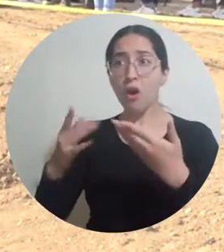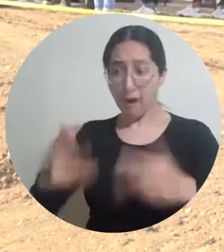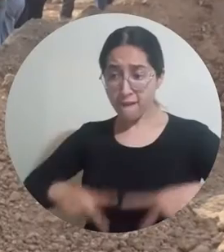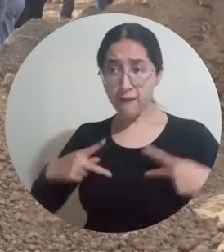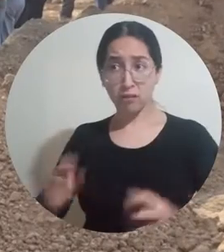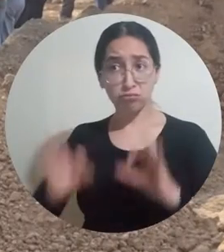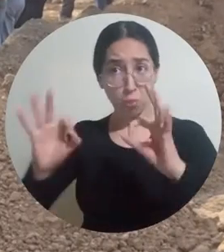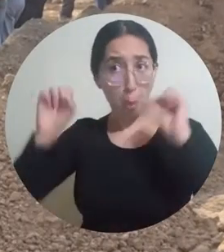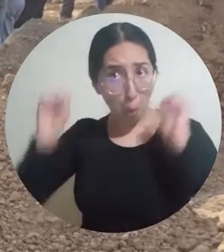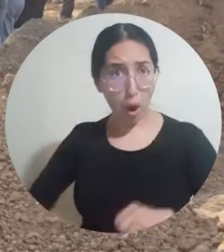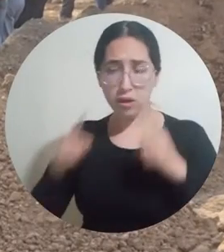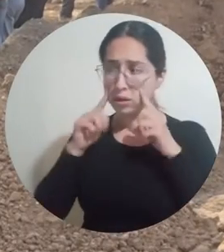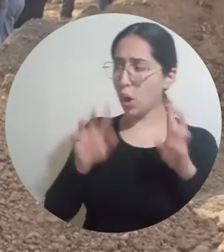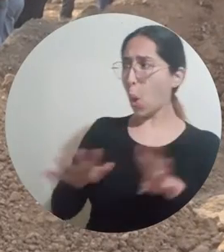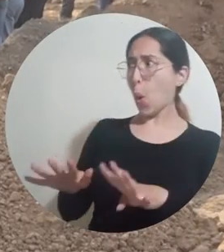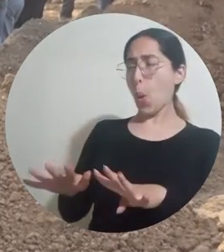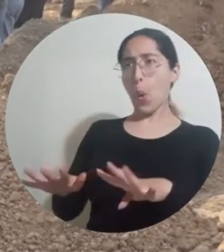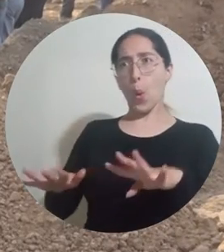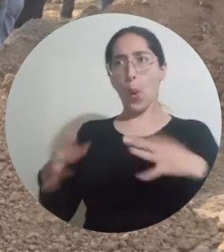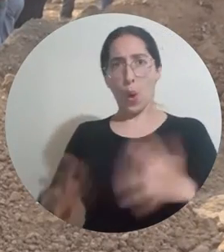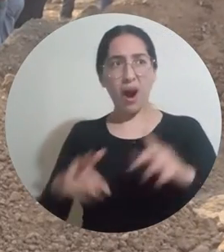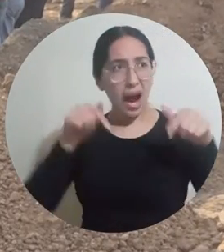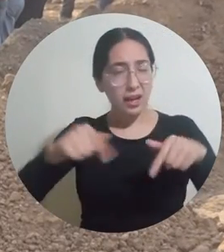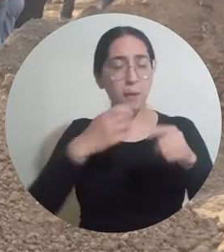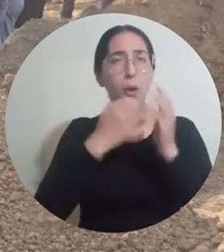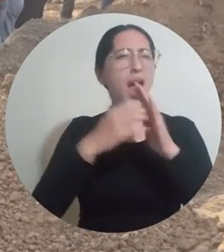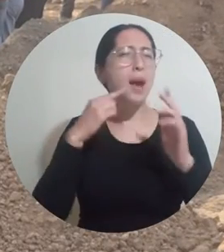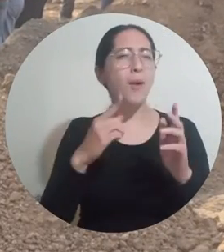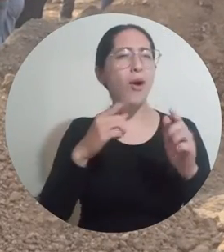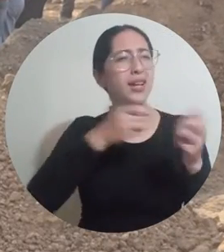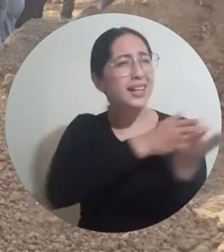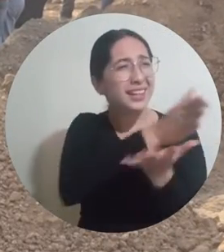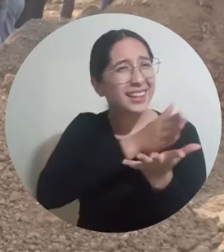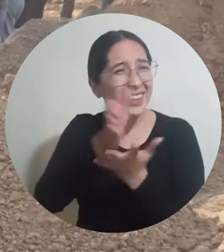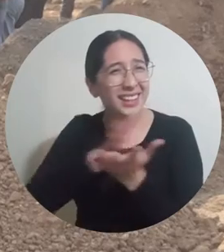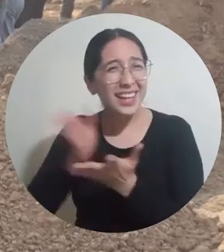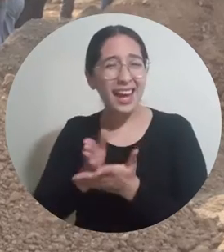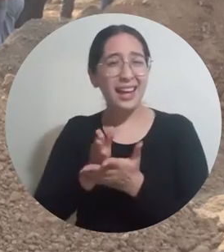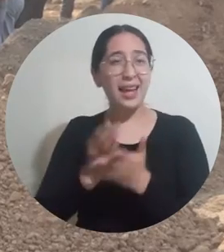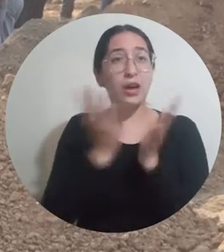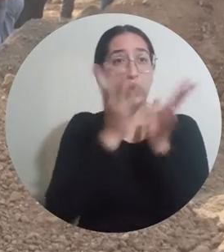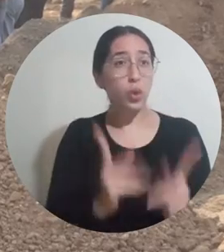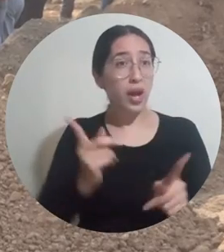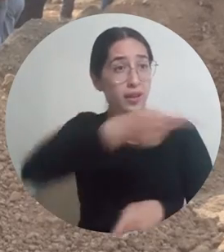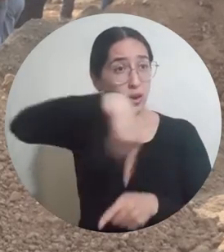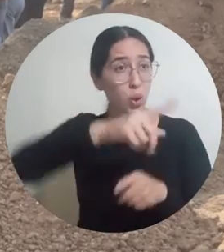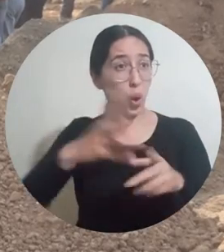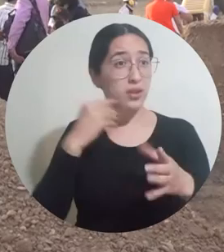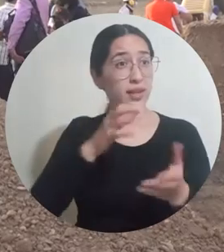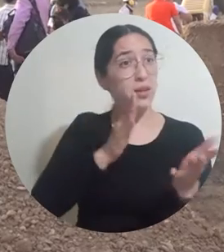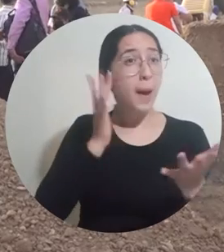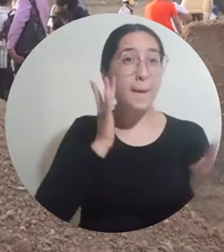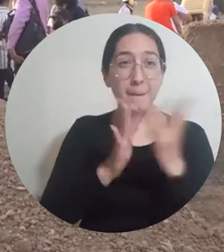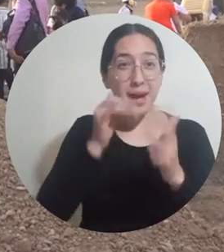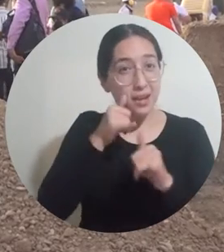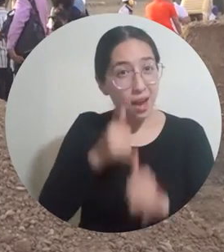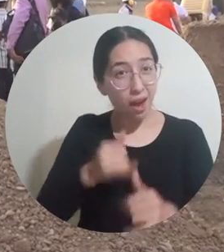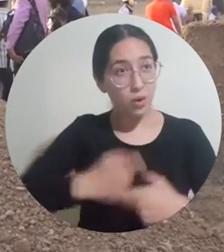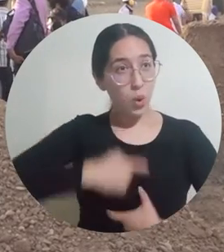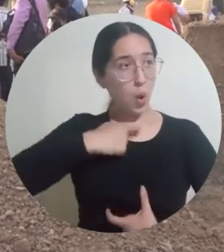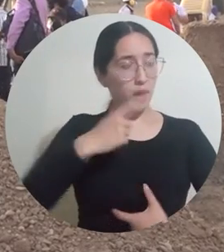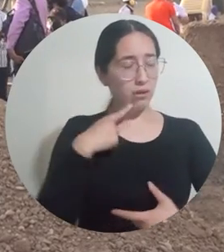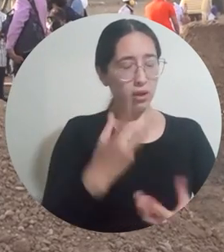de vida. Creo que aquí se materializan los sueños y las realidades de los estudiantes que estamos formando en ingeniería. Creo que el